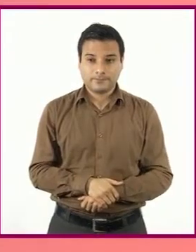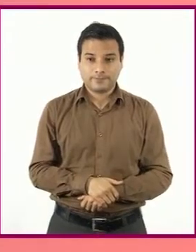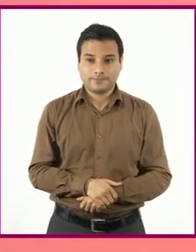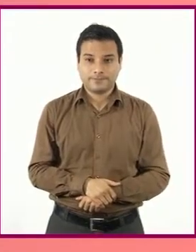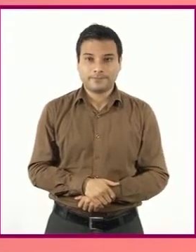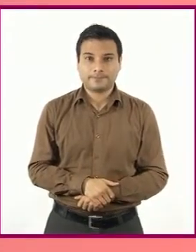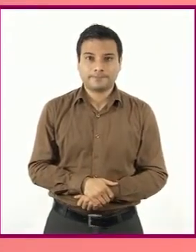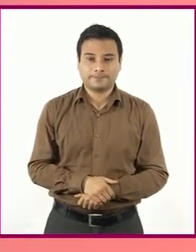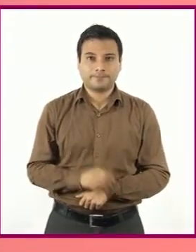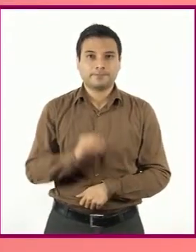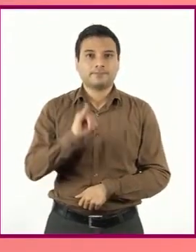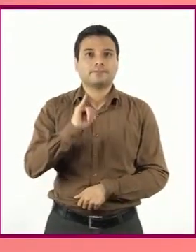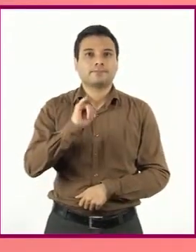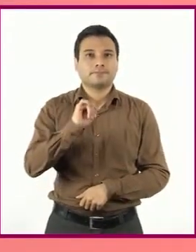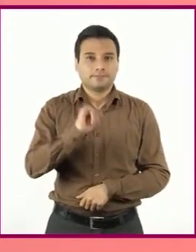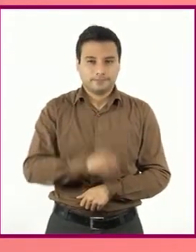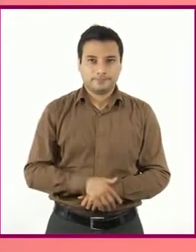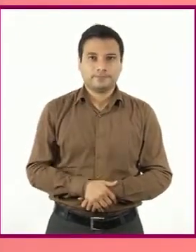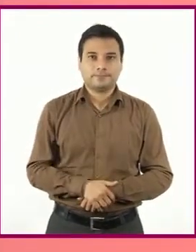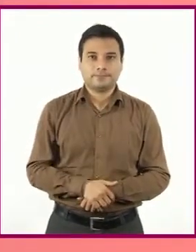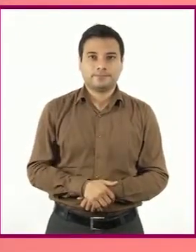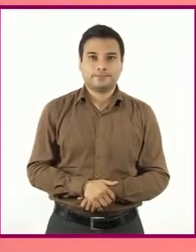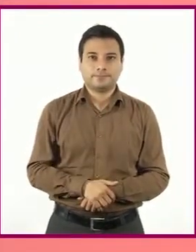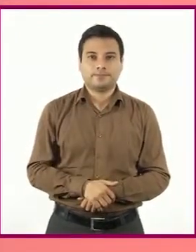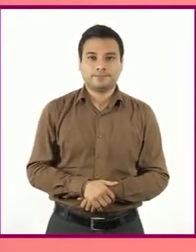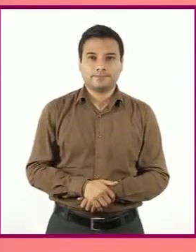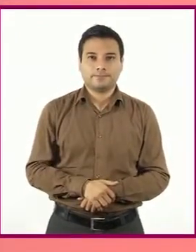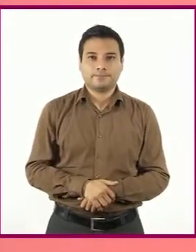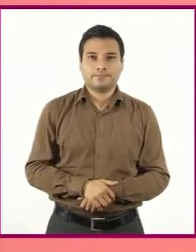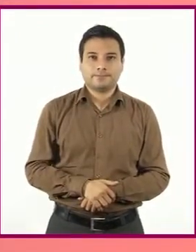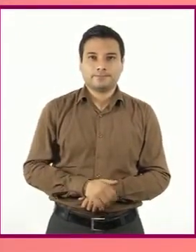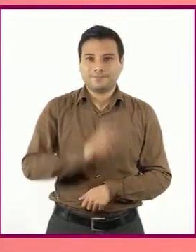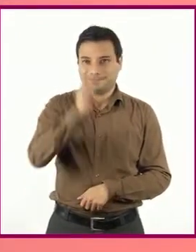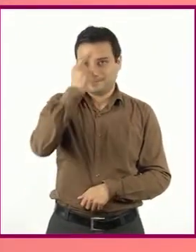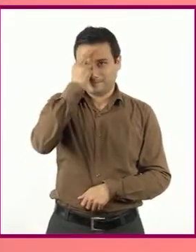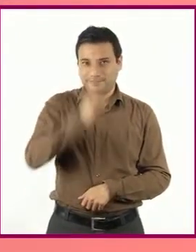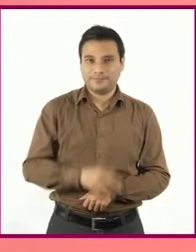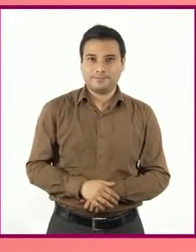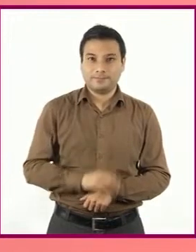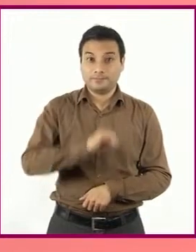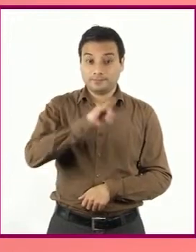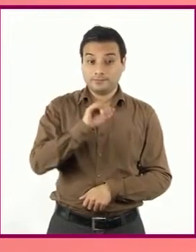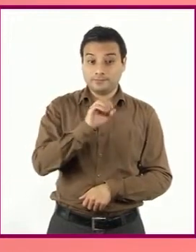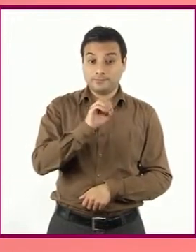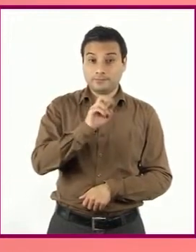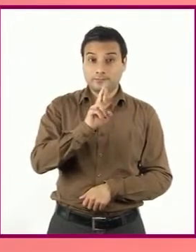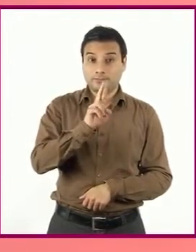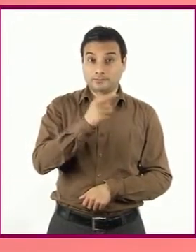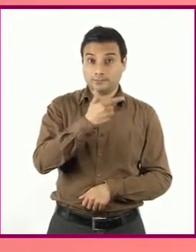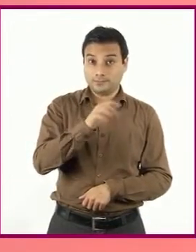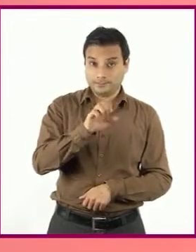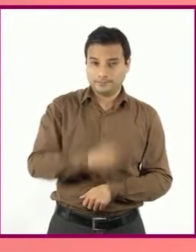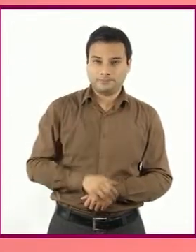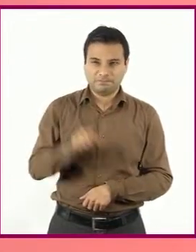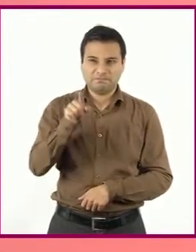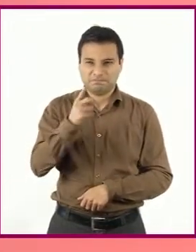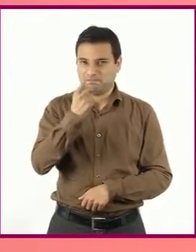Por supuesto. Recordemos lo que Jorge Ibargüengoitia dice de sí mismo.